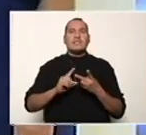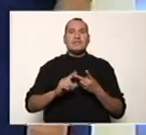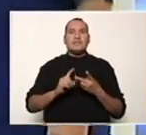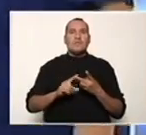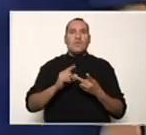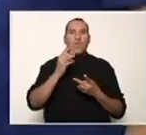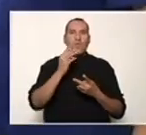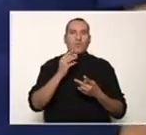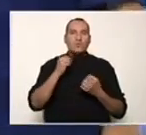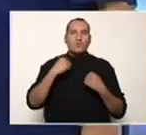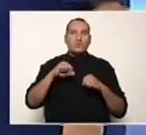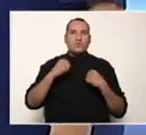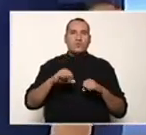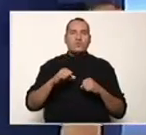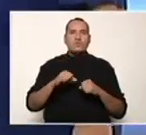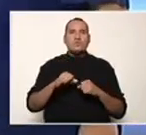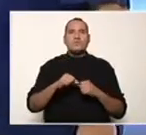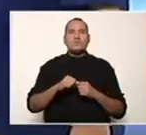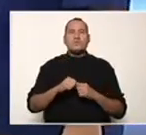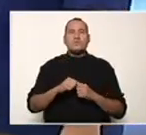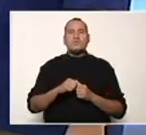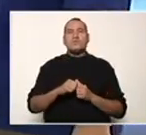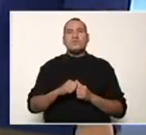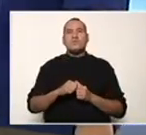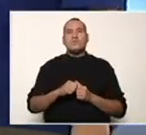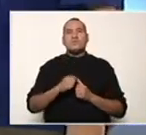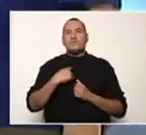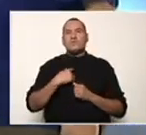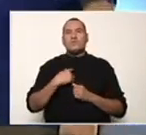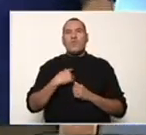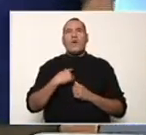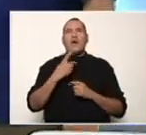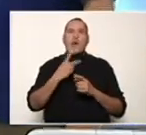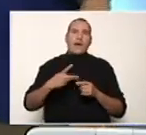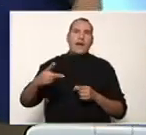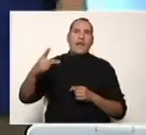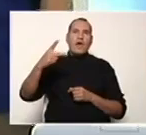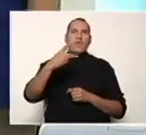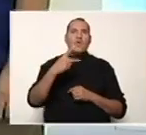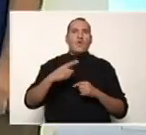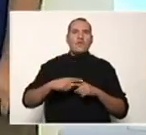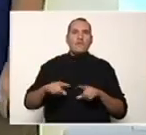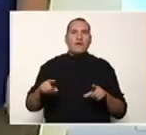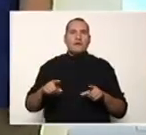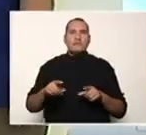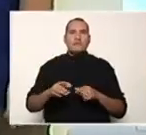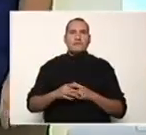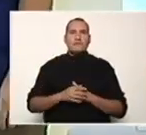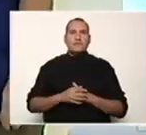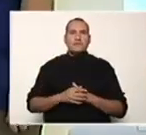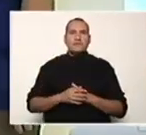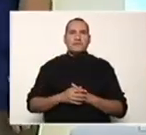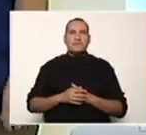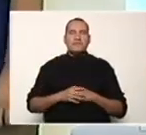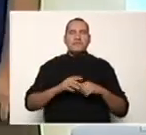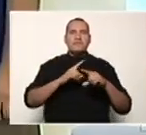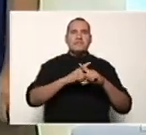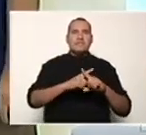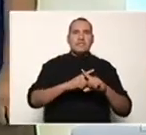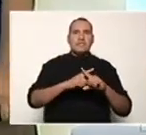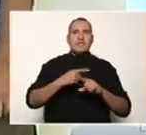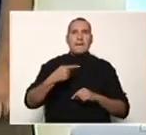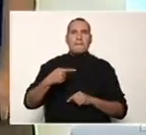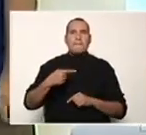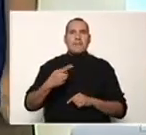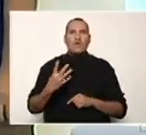caso. Cuadrado de una diferencia. Parecido al de arriba, pero cambia en el signo. Vean que es el cuadrado